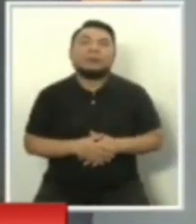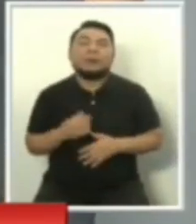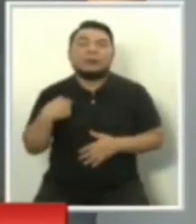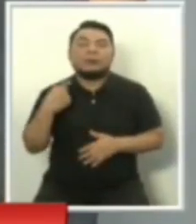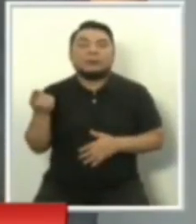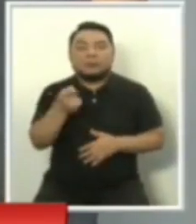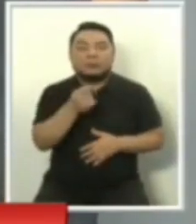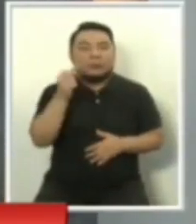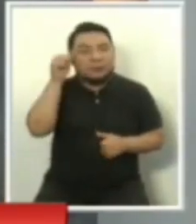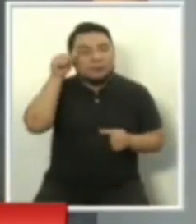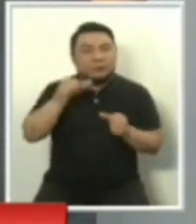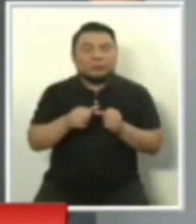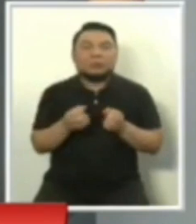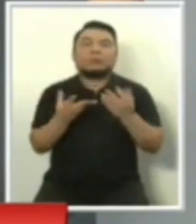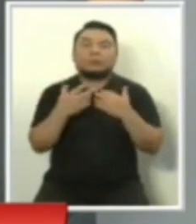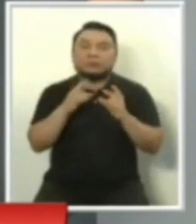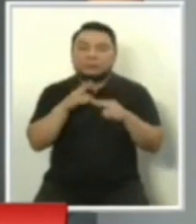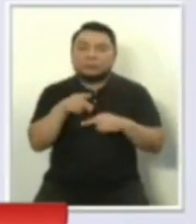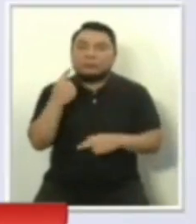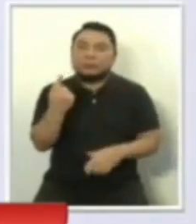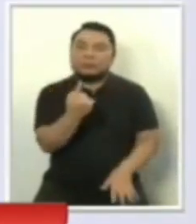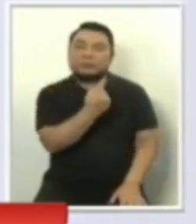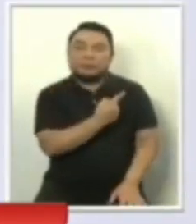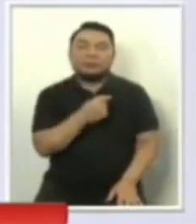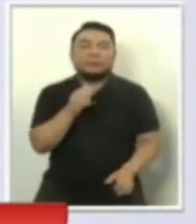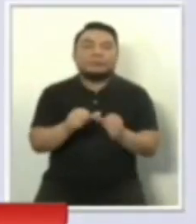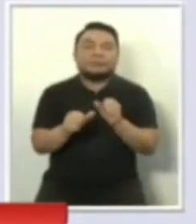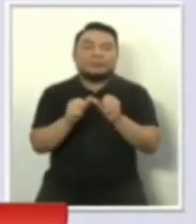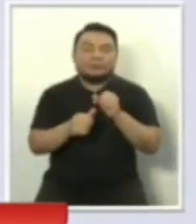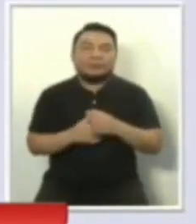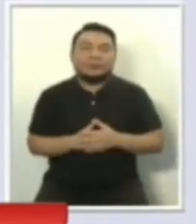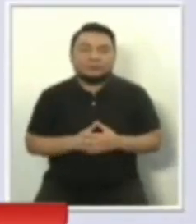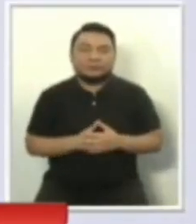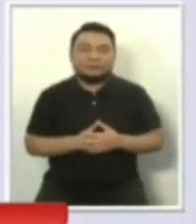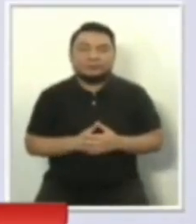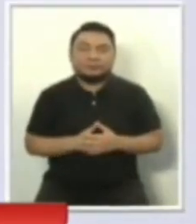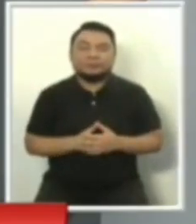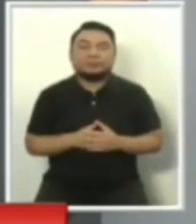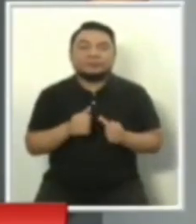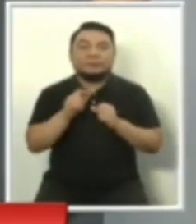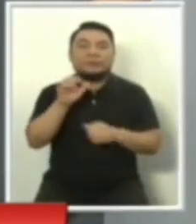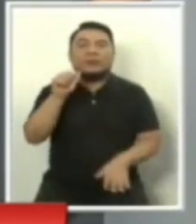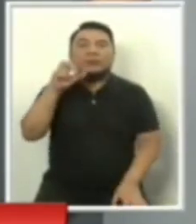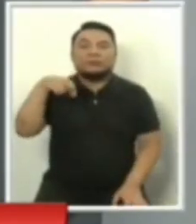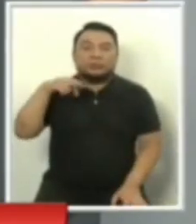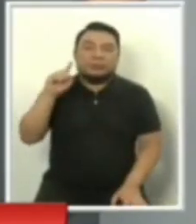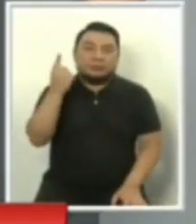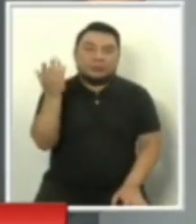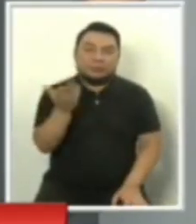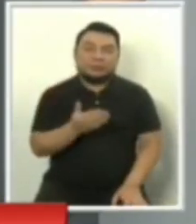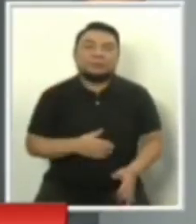recordando a cuál corresponde cada uno de estas agrupaciones. Acción Popular es la primera.